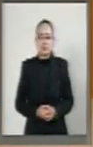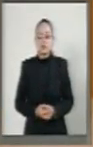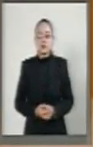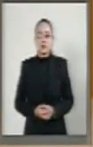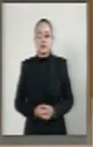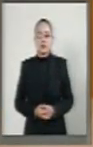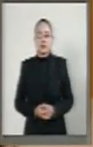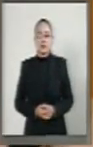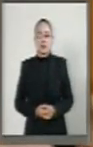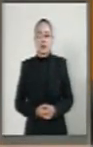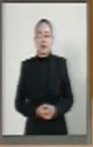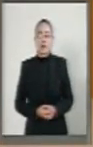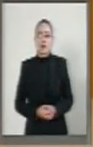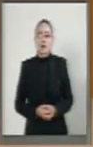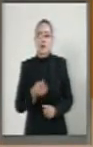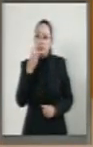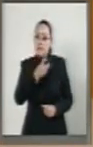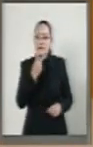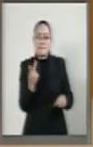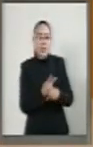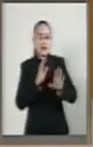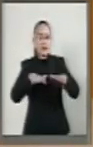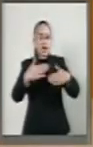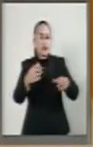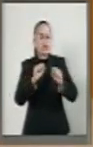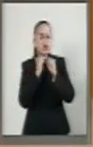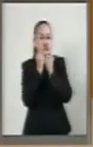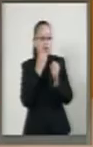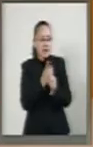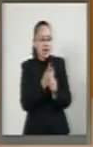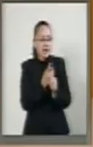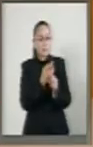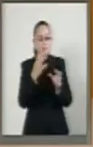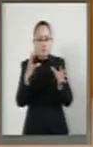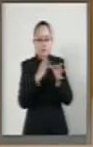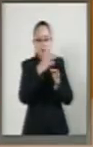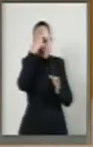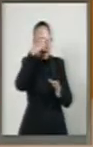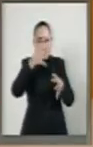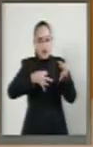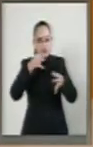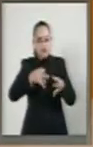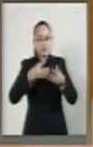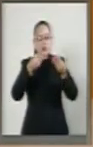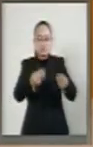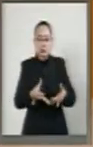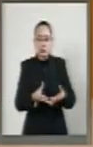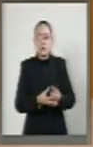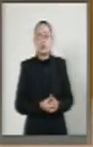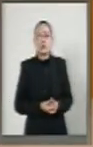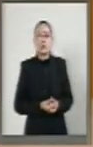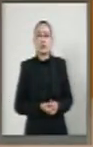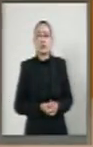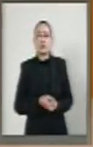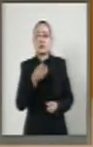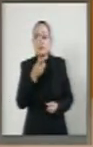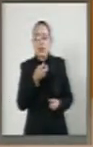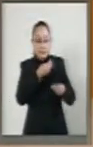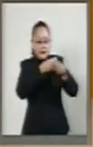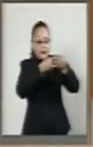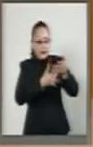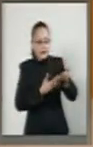Hay un innegable impacto social en favor del justiciable. El dictamen fue